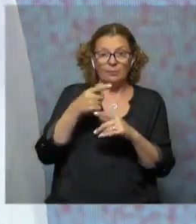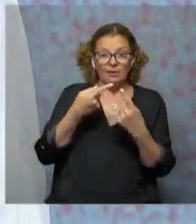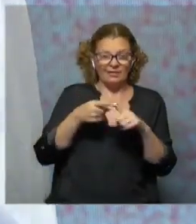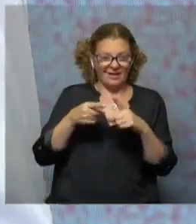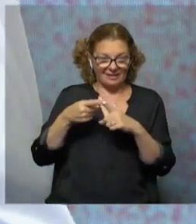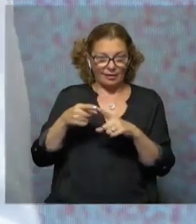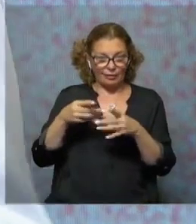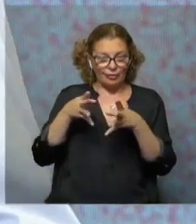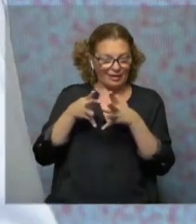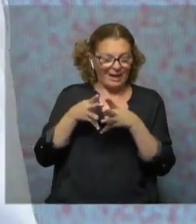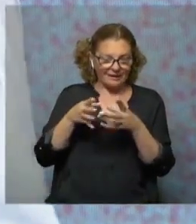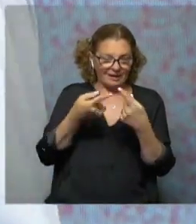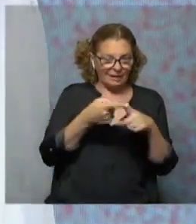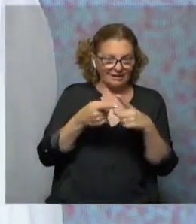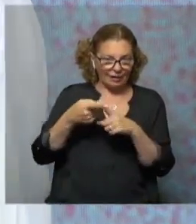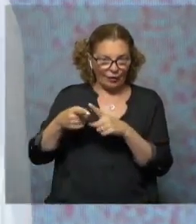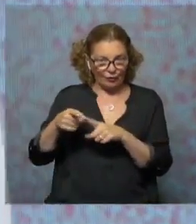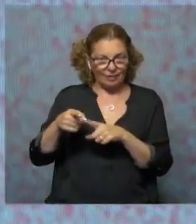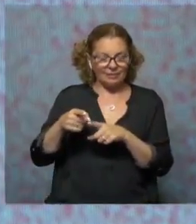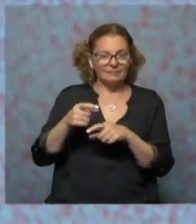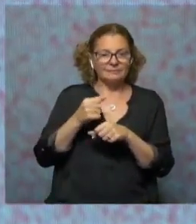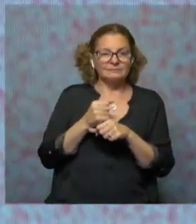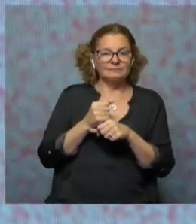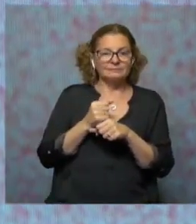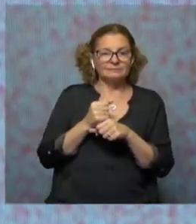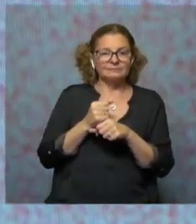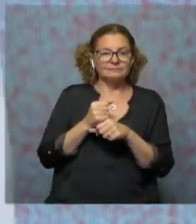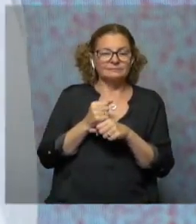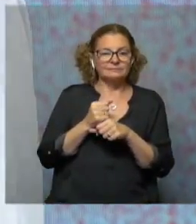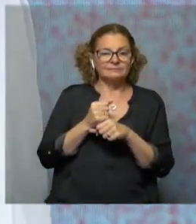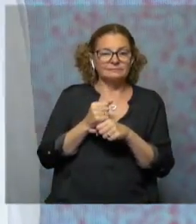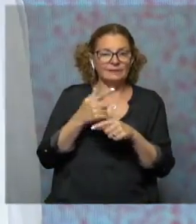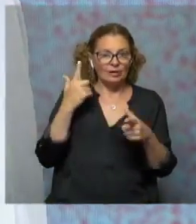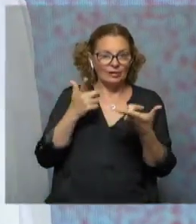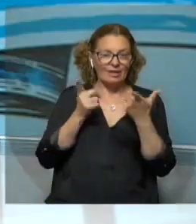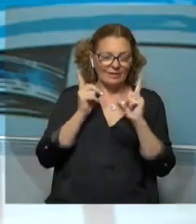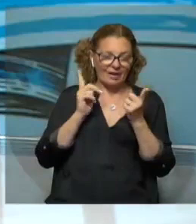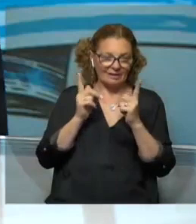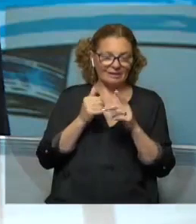guerras, cosas, ese tipo de cosas que son divertidas.